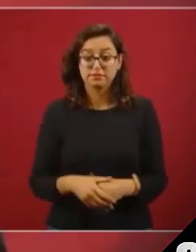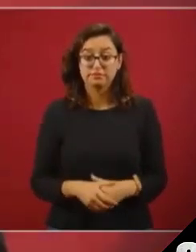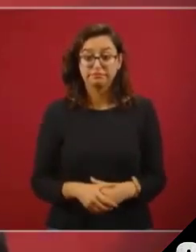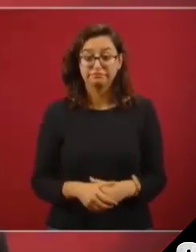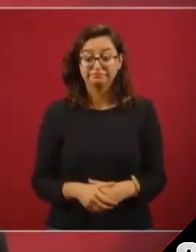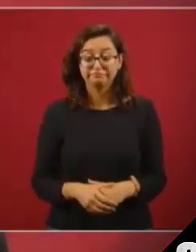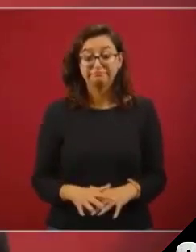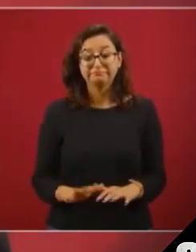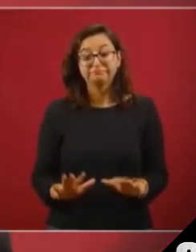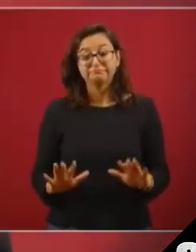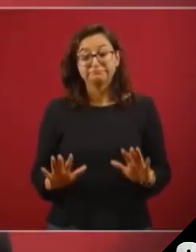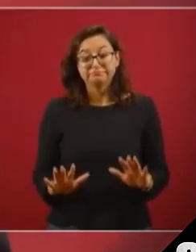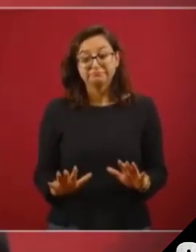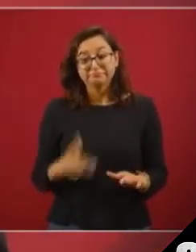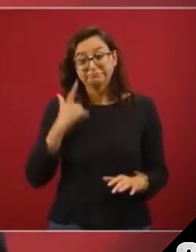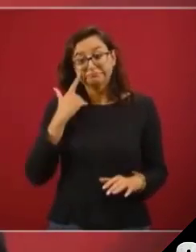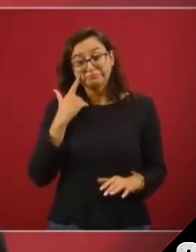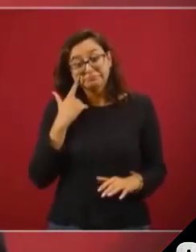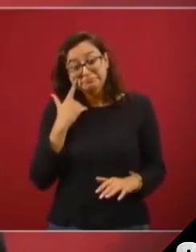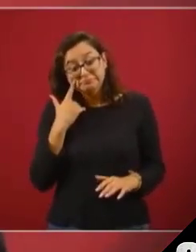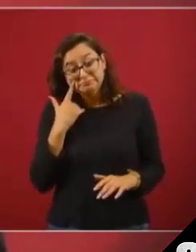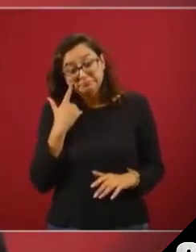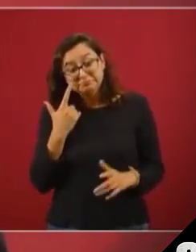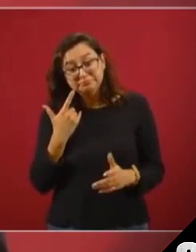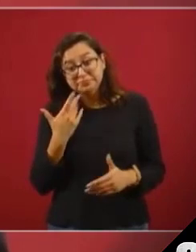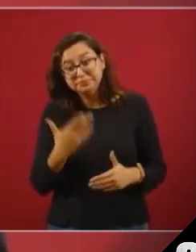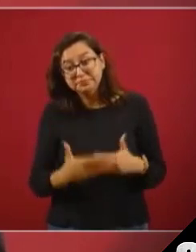Vamos a ver qué responden.